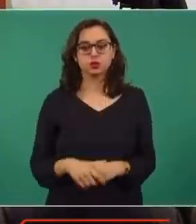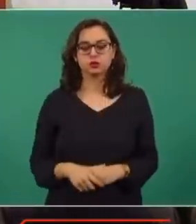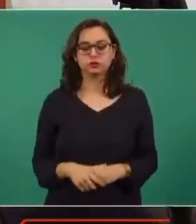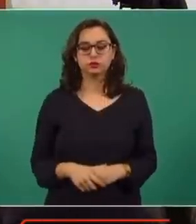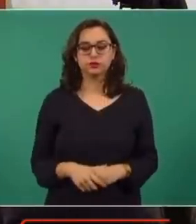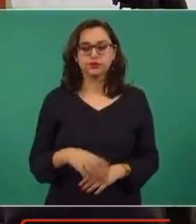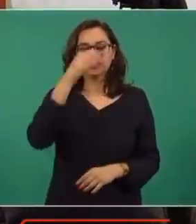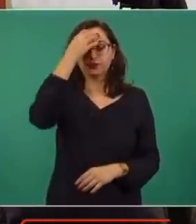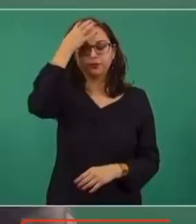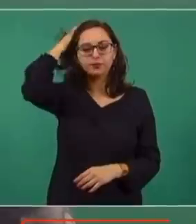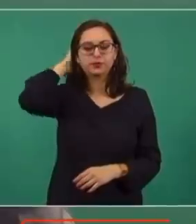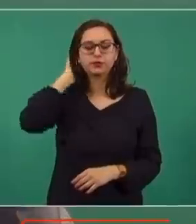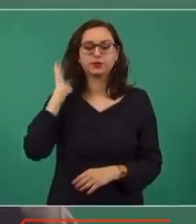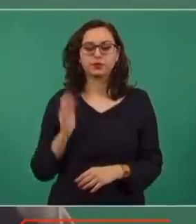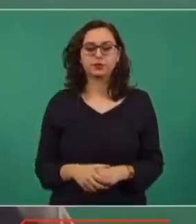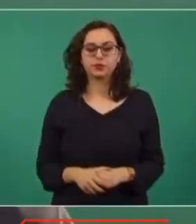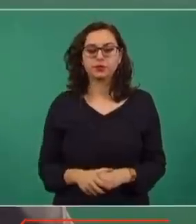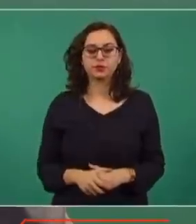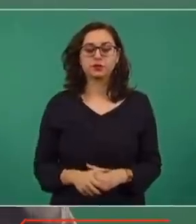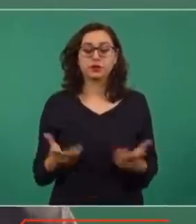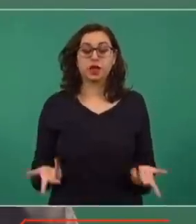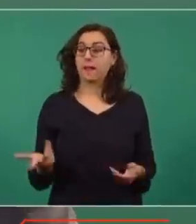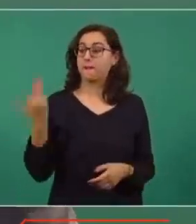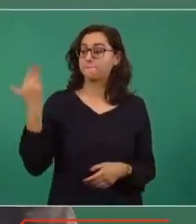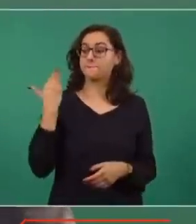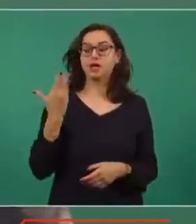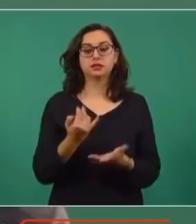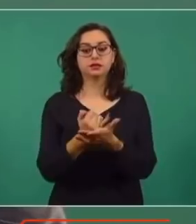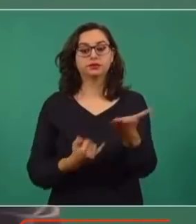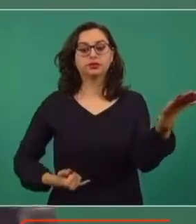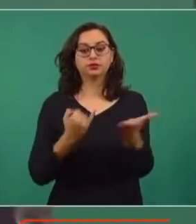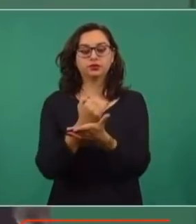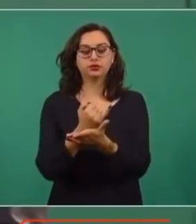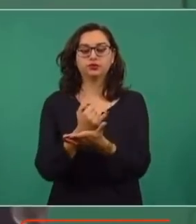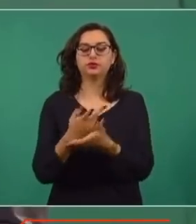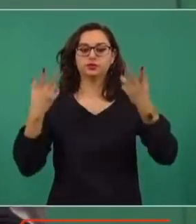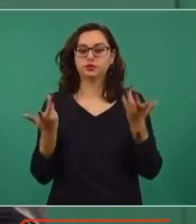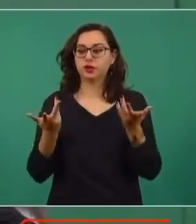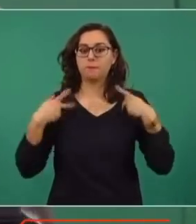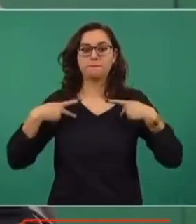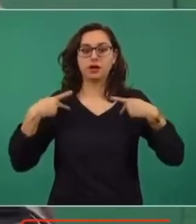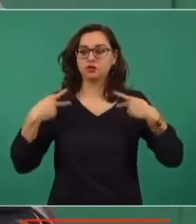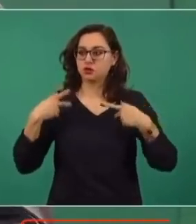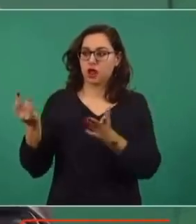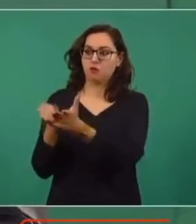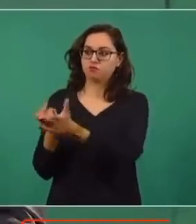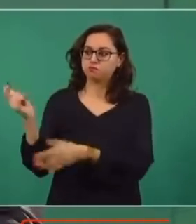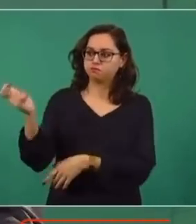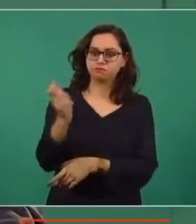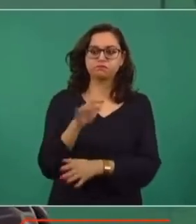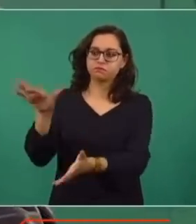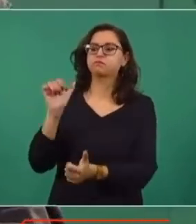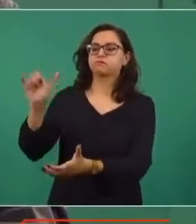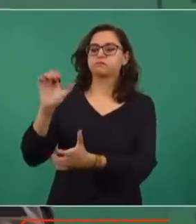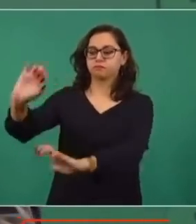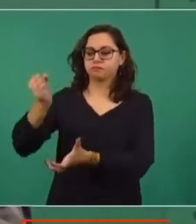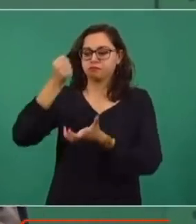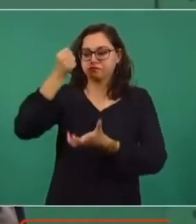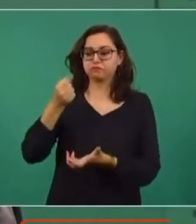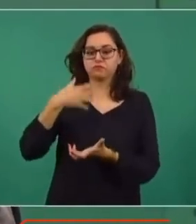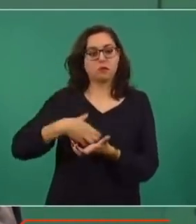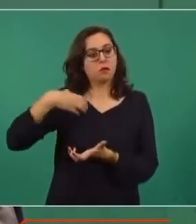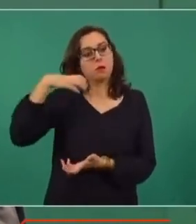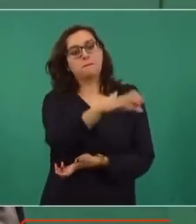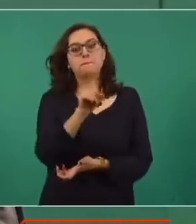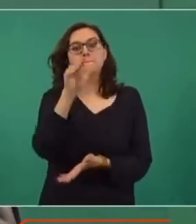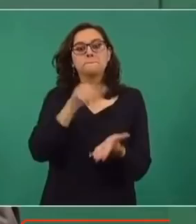hubo esta resolución de que el pueblo de México, con dinero del pueblo, con dinero de presupuesto, porque presupuesto es dinero del pueblo, paguemos mil millones,